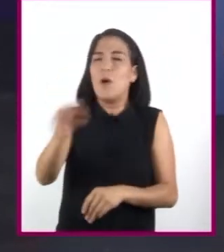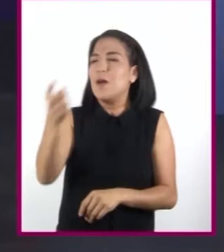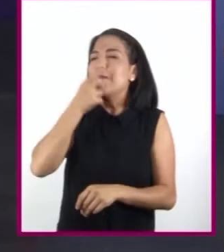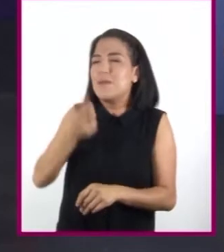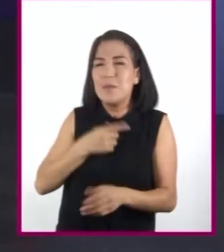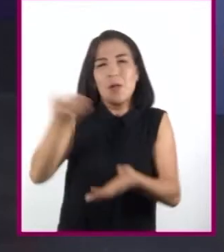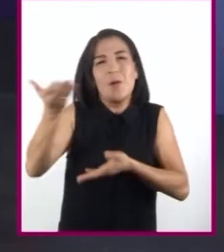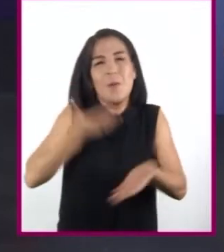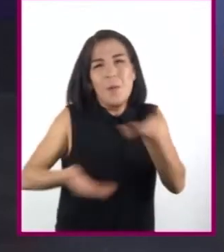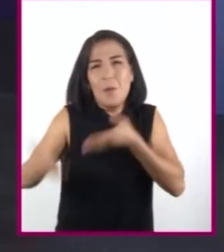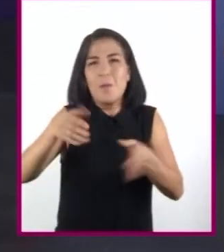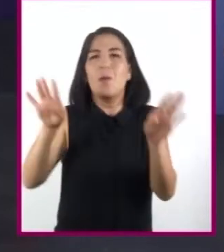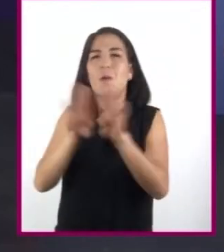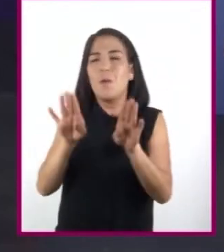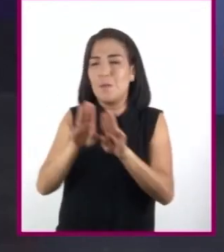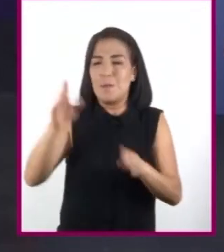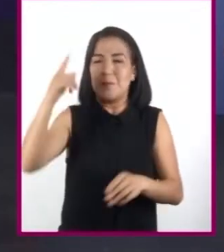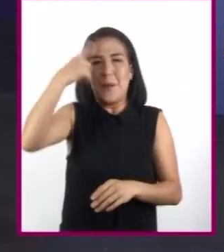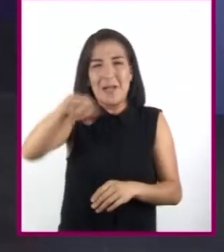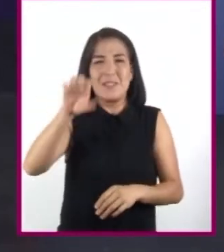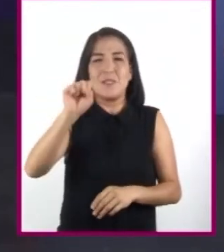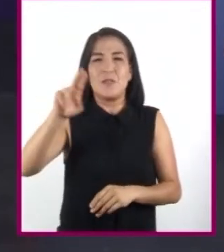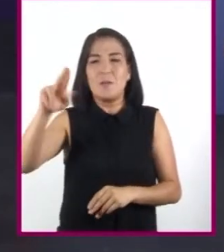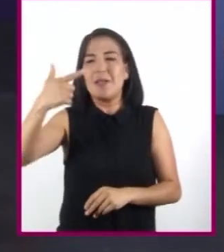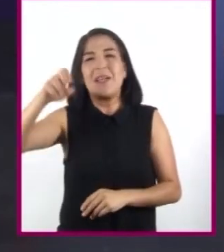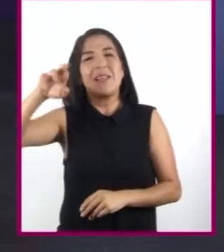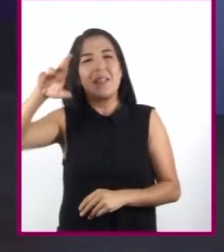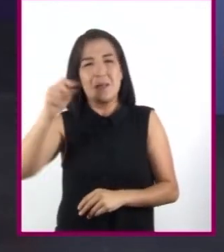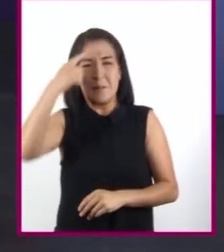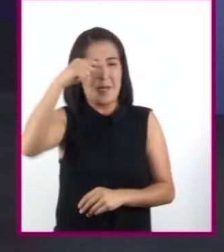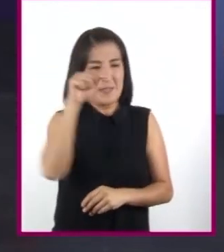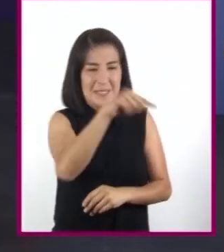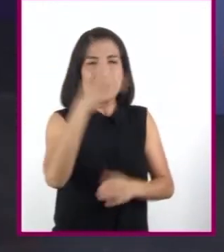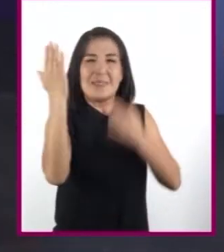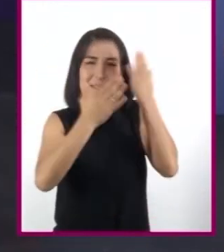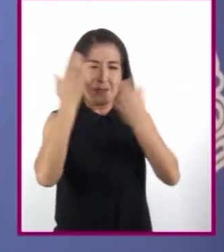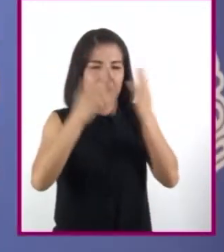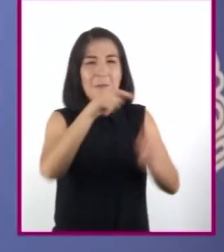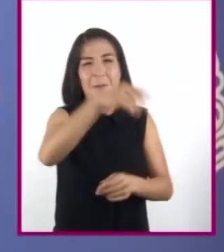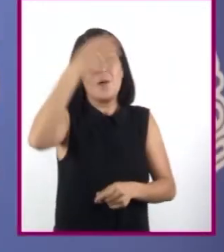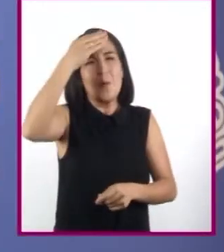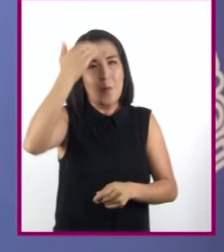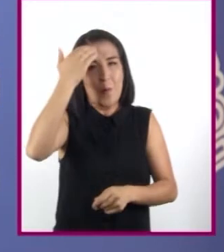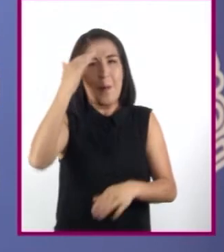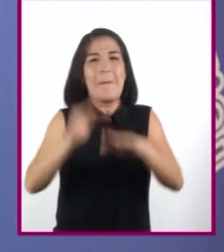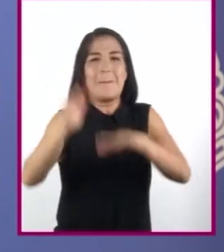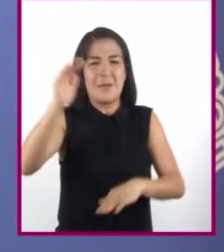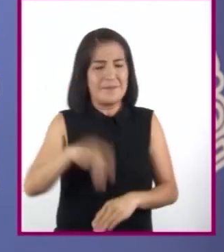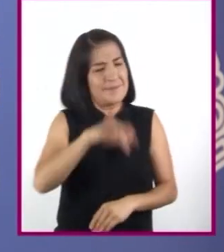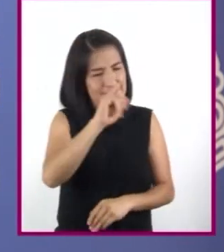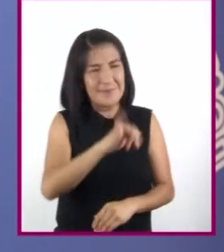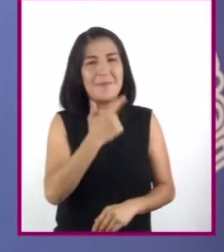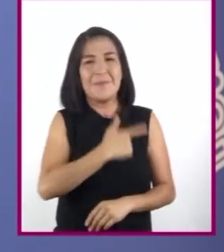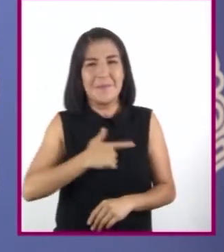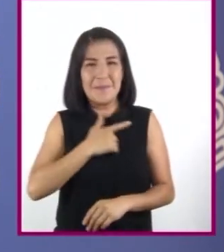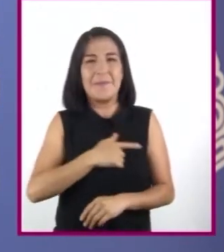compartirnos otros subgéneros narrativos para que los estudiantes conozcan más al respecto? Por supuesto que sí, Leslie.